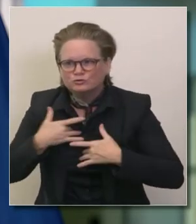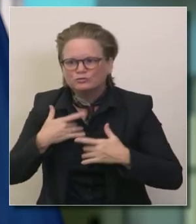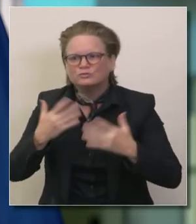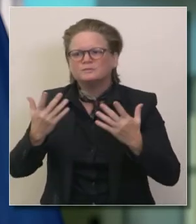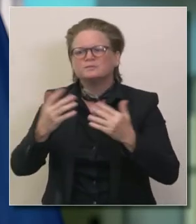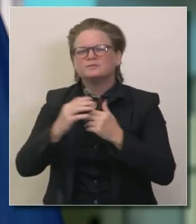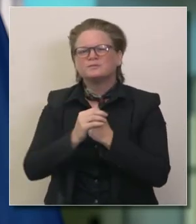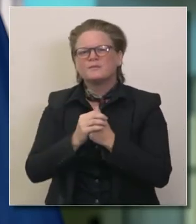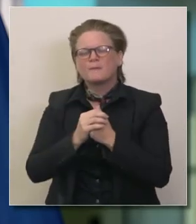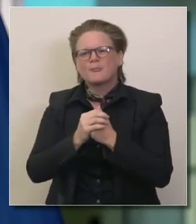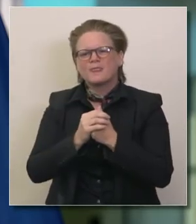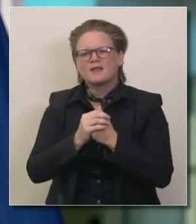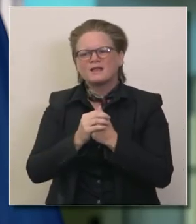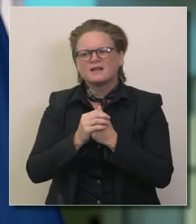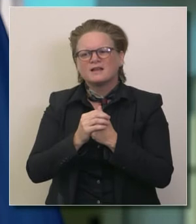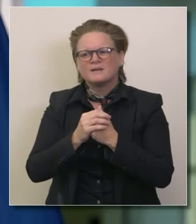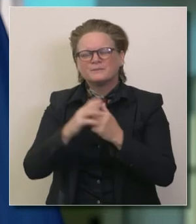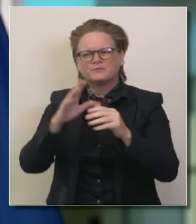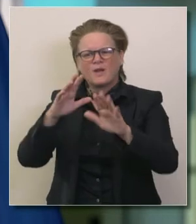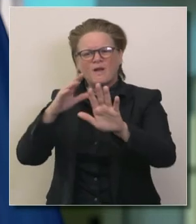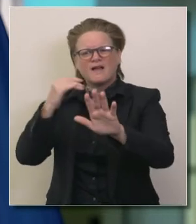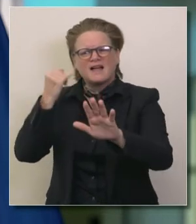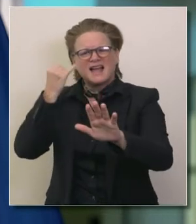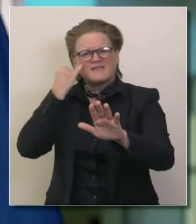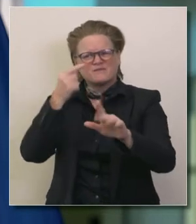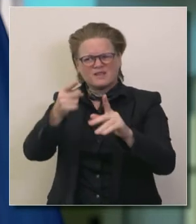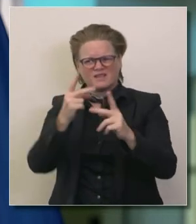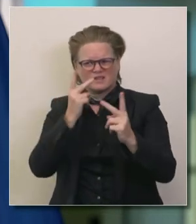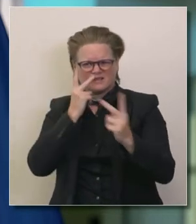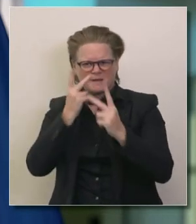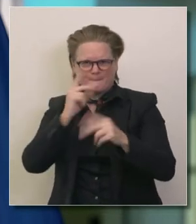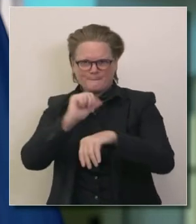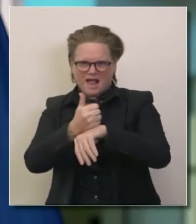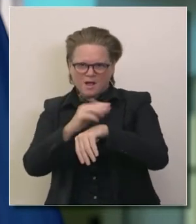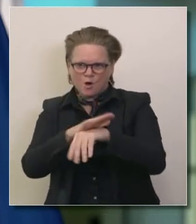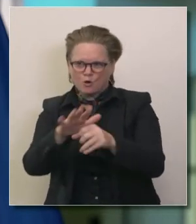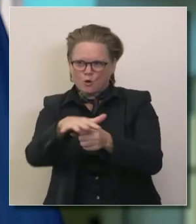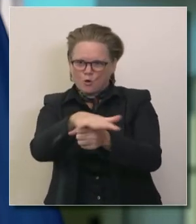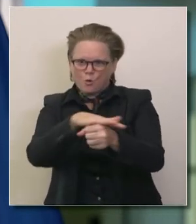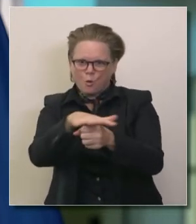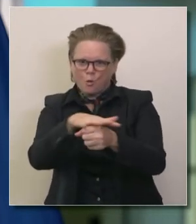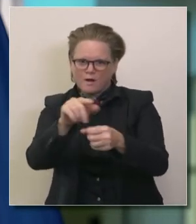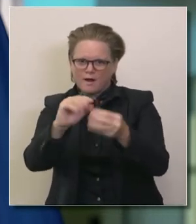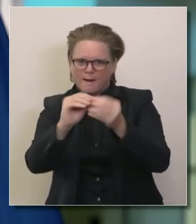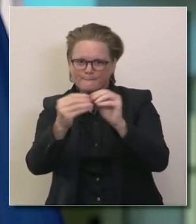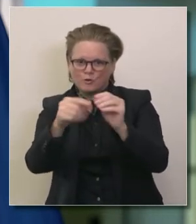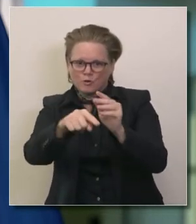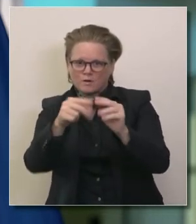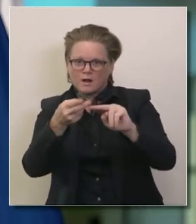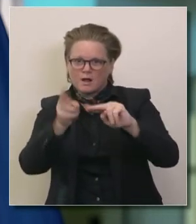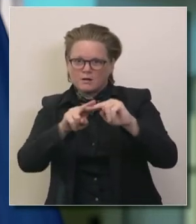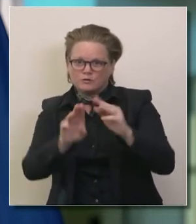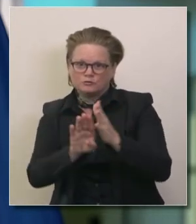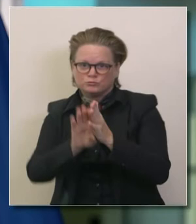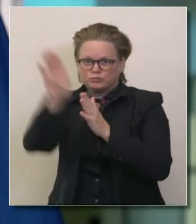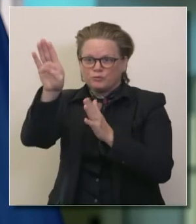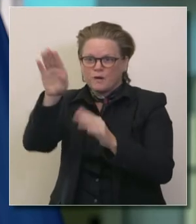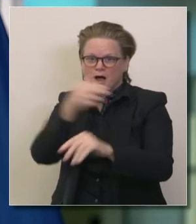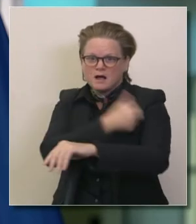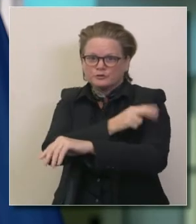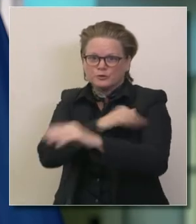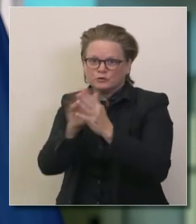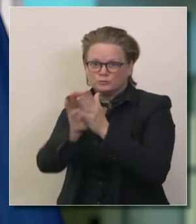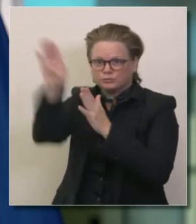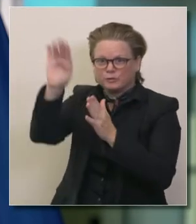tiene estos índices que están explotando cuando vemos los índices explotando de hospitalización e